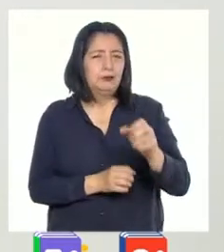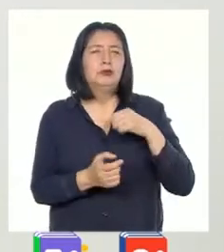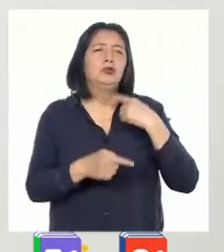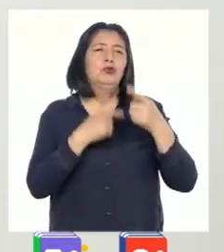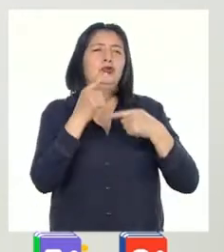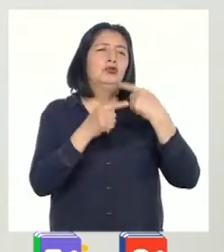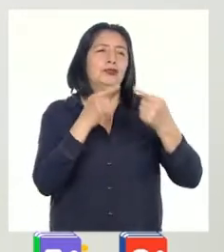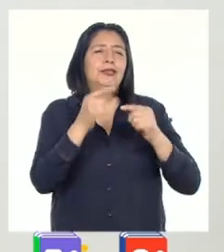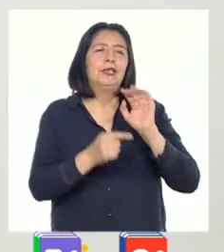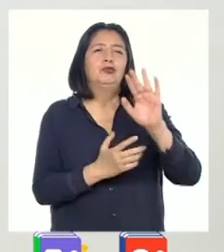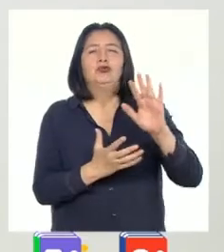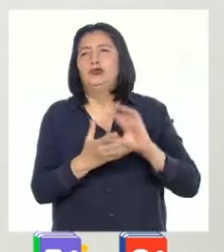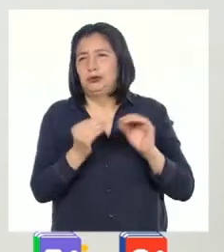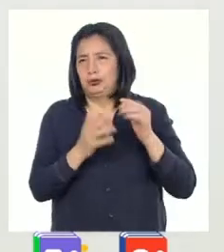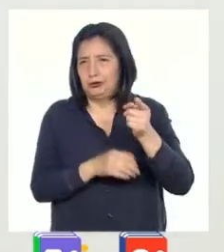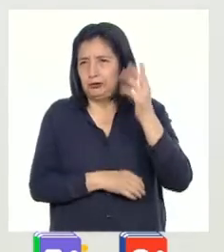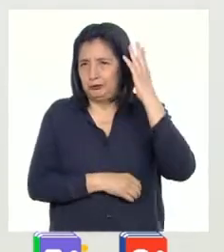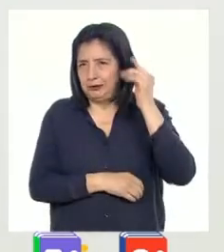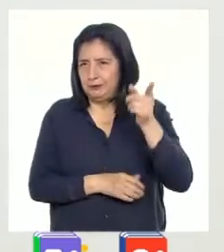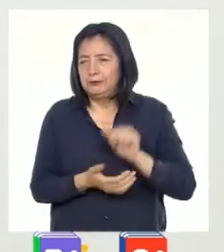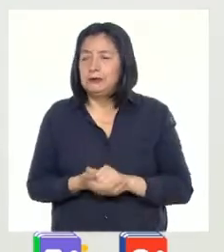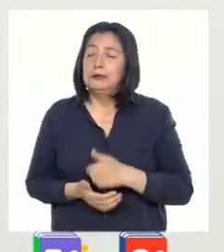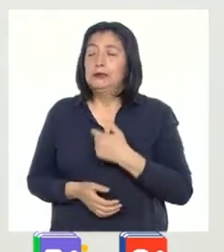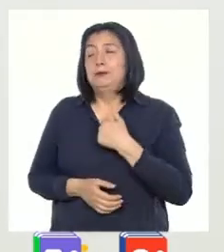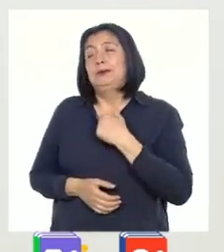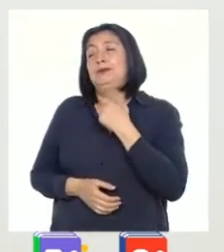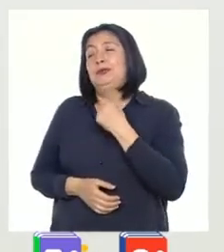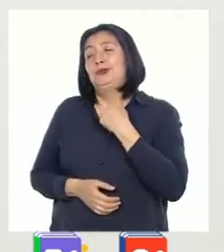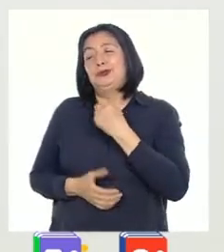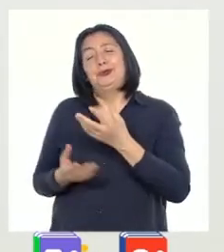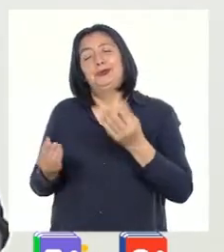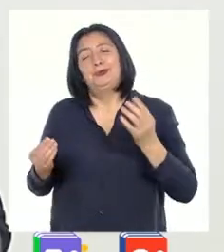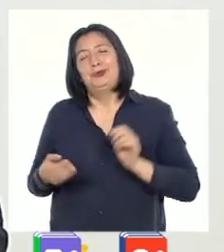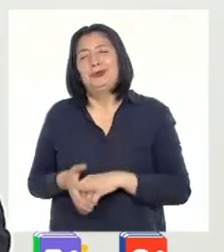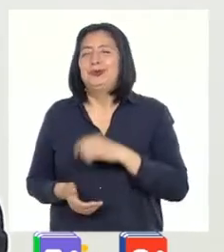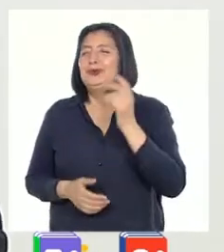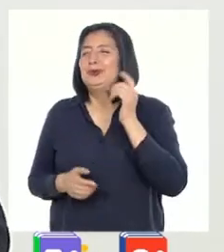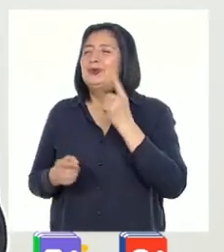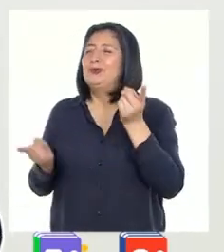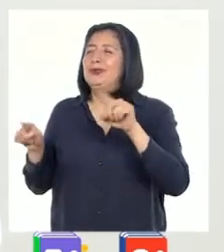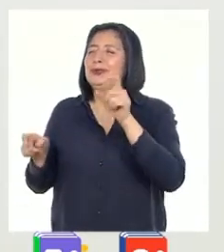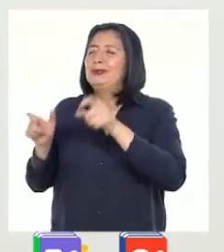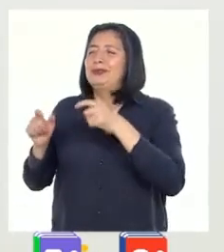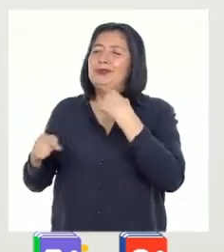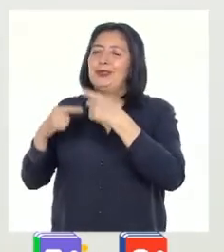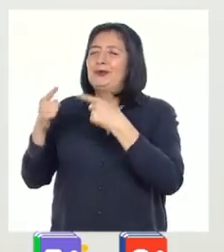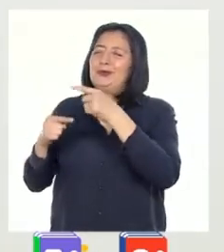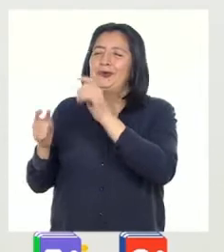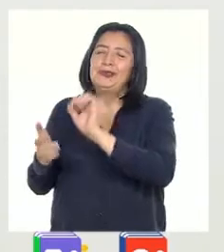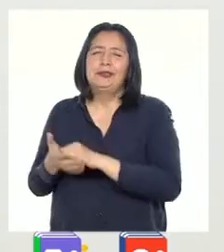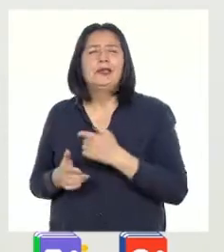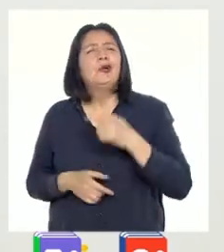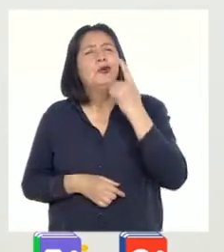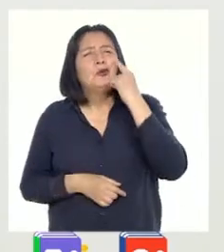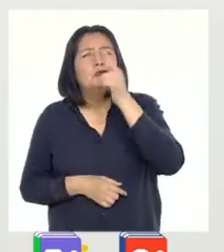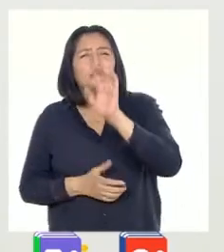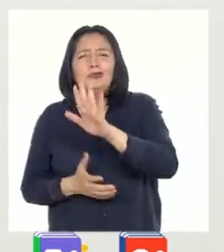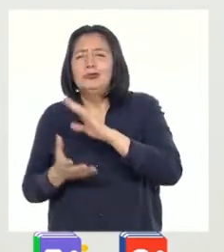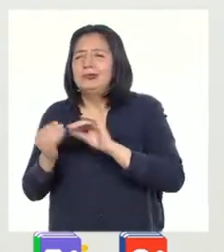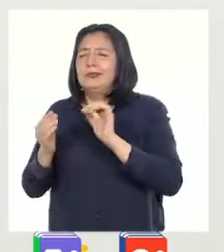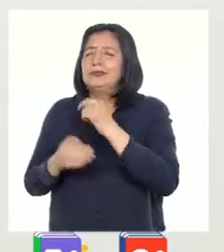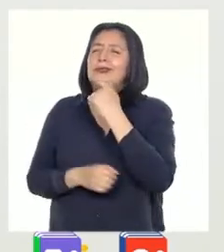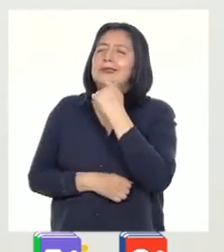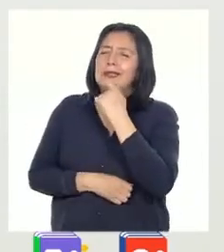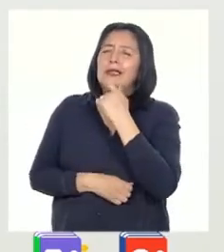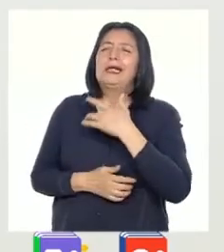contándonos su experiencia. En lo personal a mí me gustan mucho los testimonios. Conocer a las personas a través de sus historias